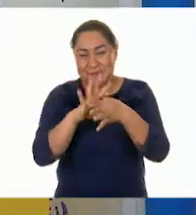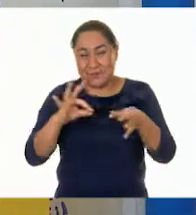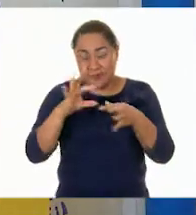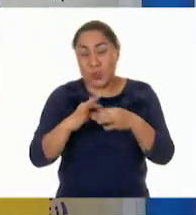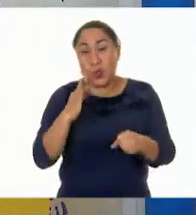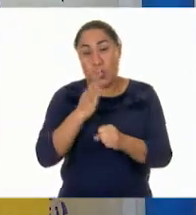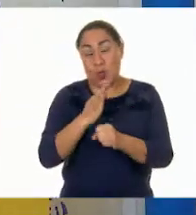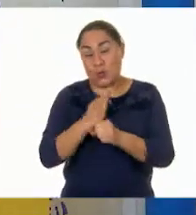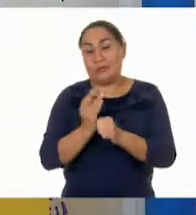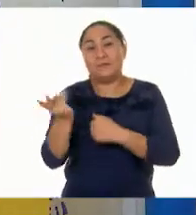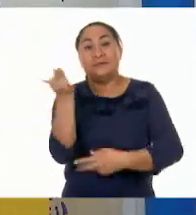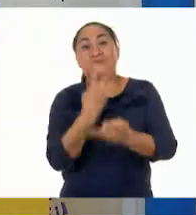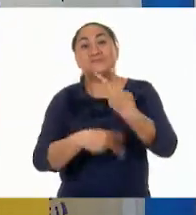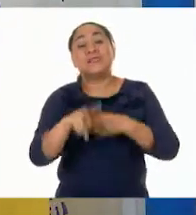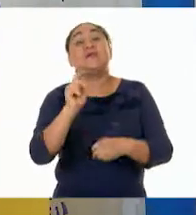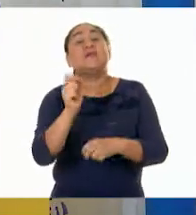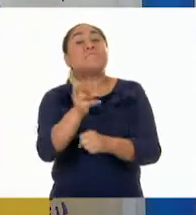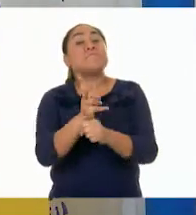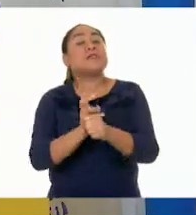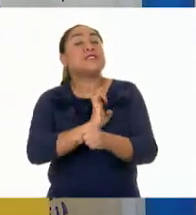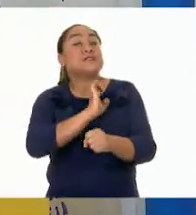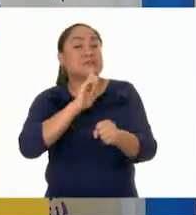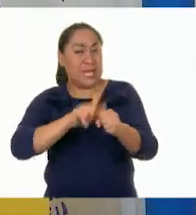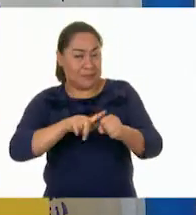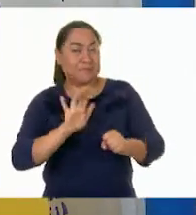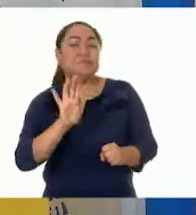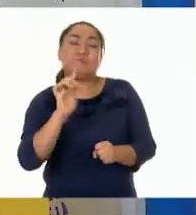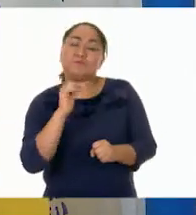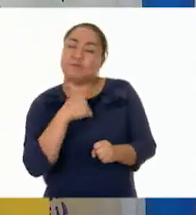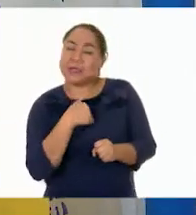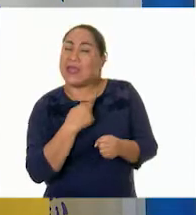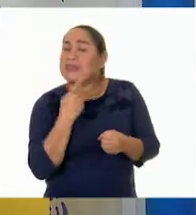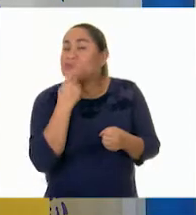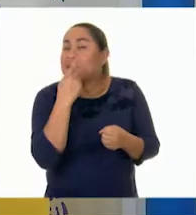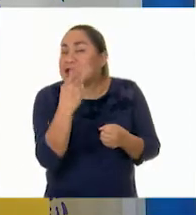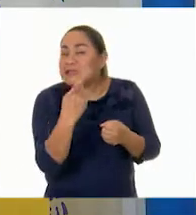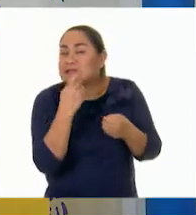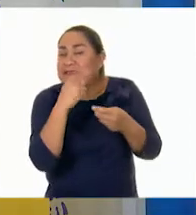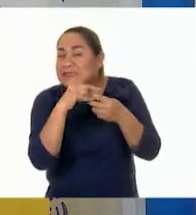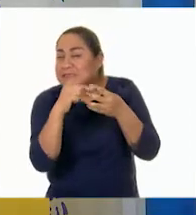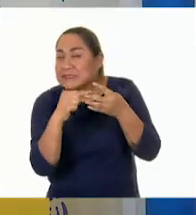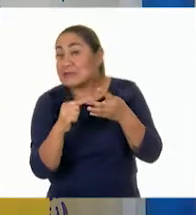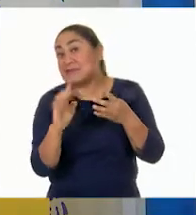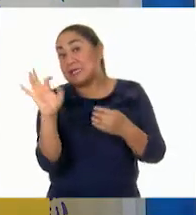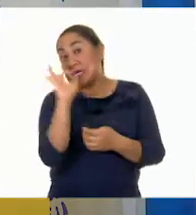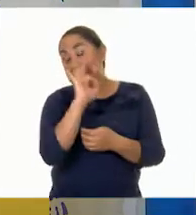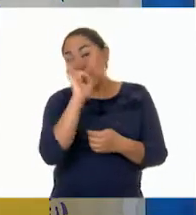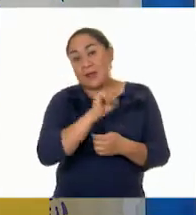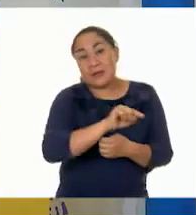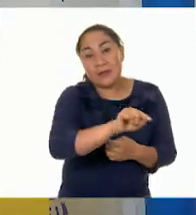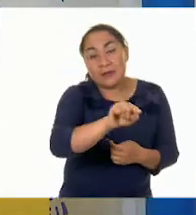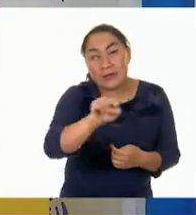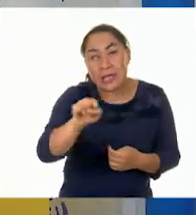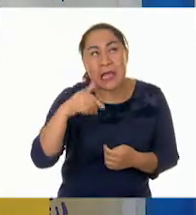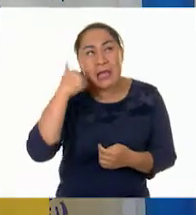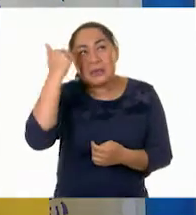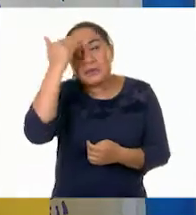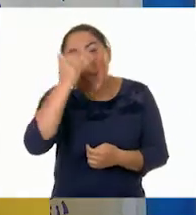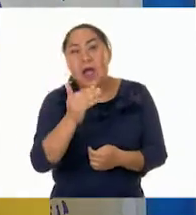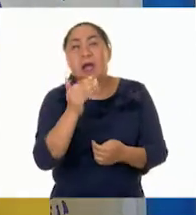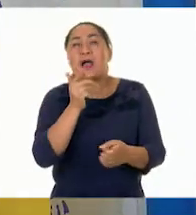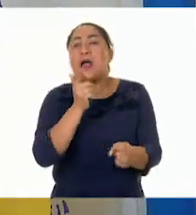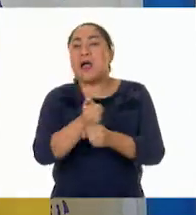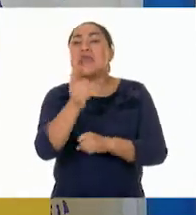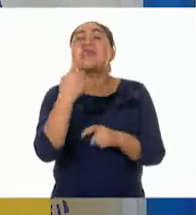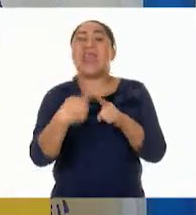a una invitada especial. Yo les voy a dar algunas pistas a ver si alguna de nuestras niñas o niños sabe de quién estoy